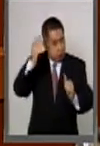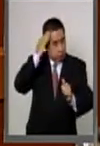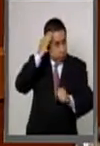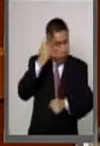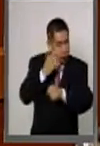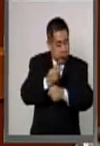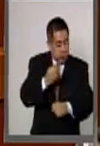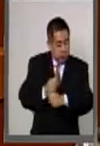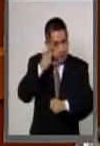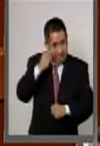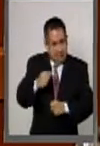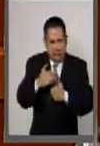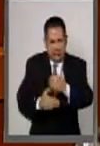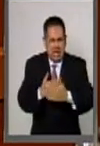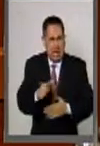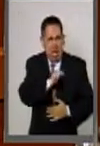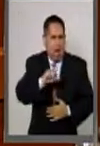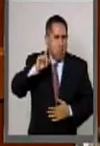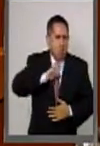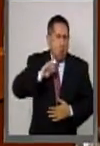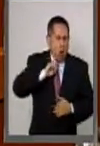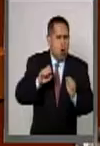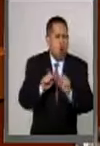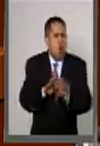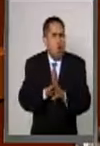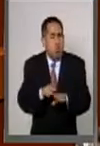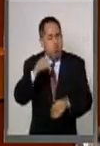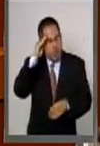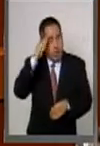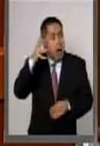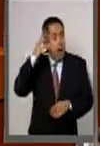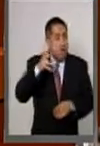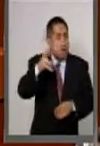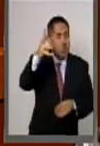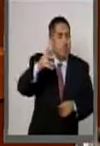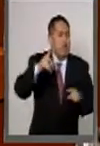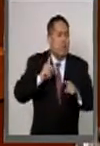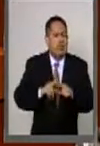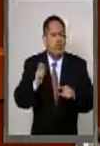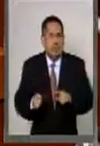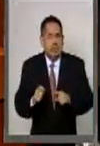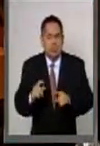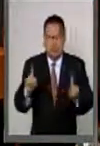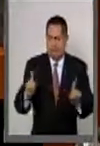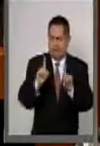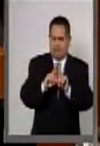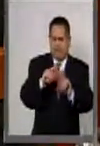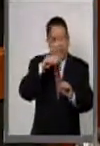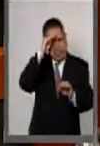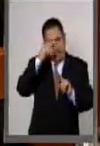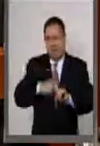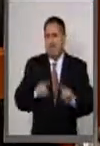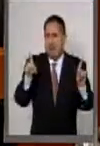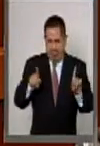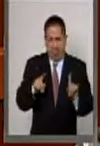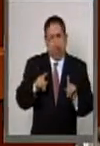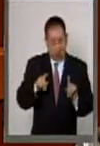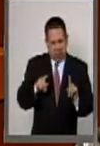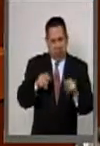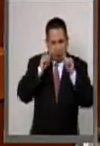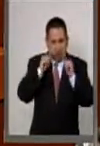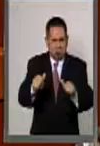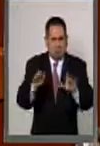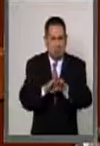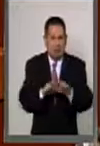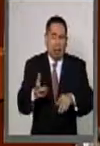de replantear el papel de la mujer, pensando siempre que el futuro requiere de una nueva manera de pensar, una que